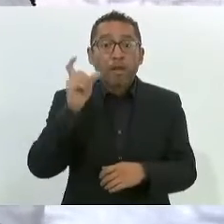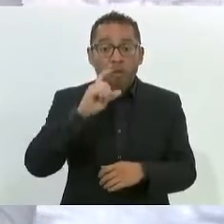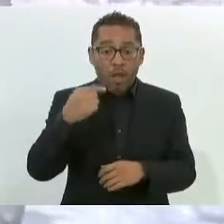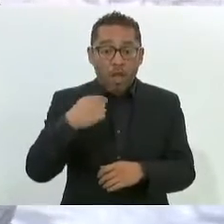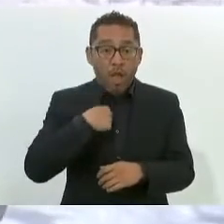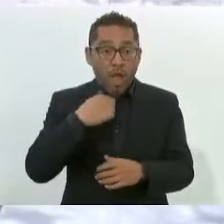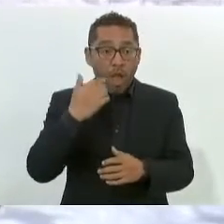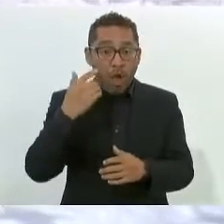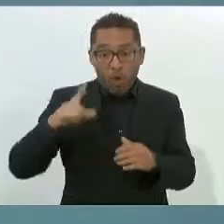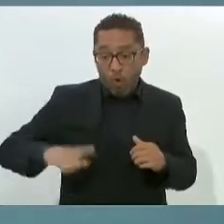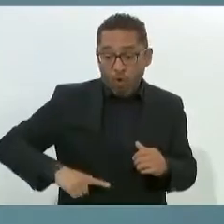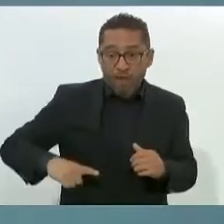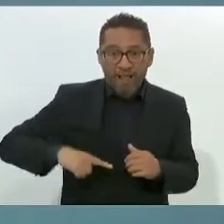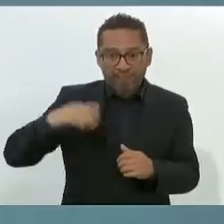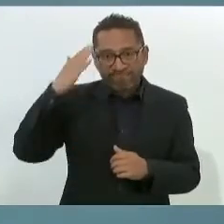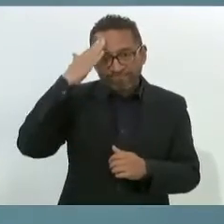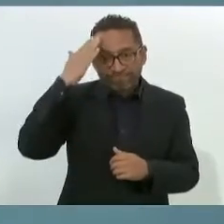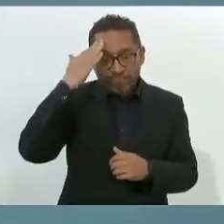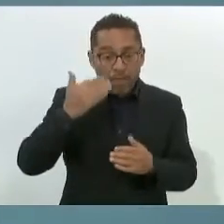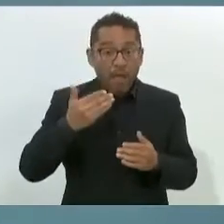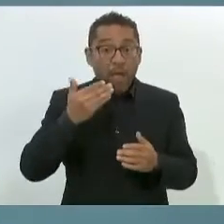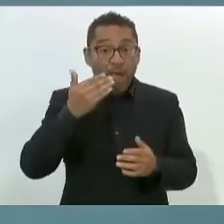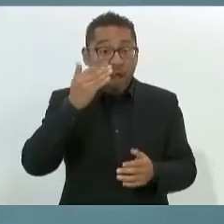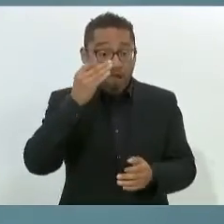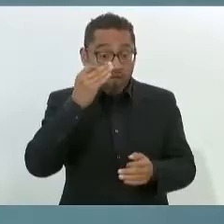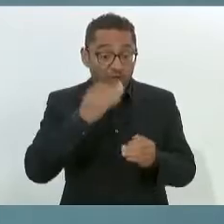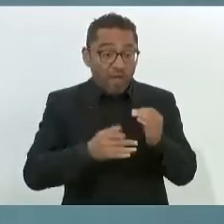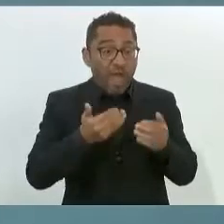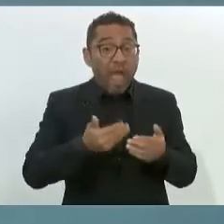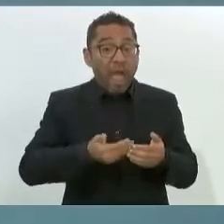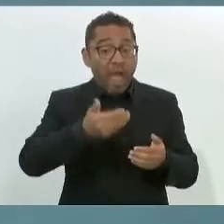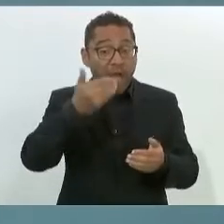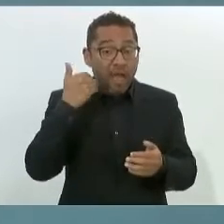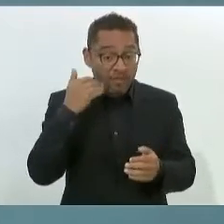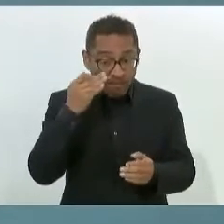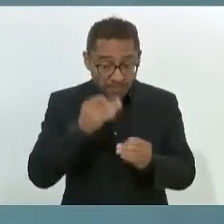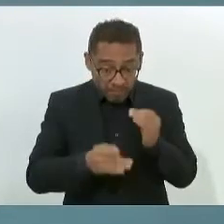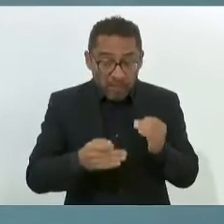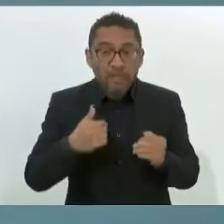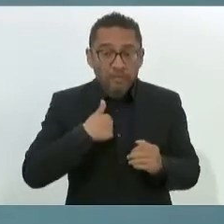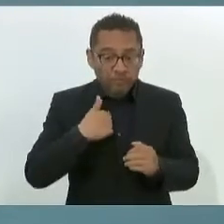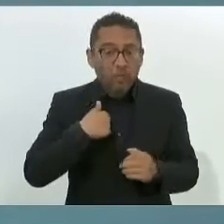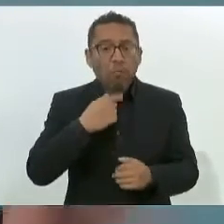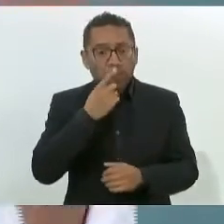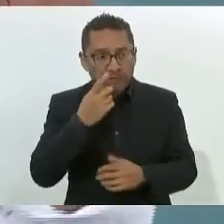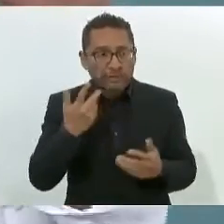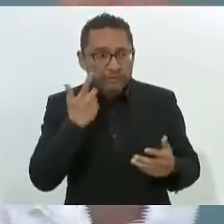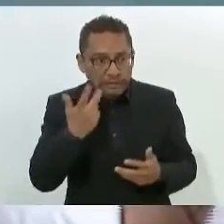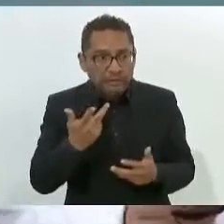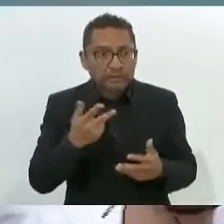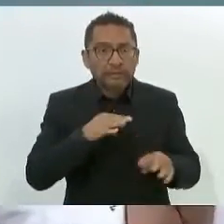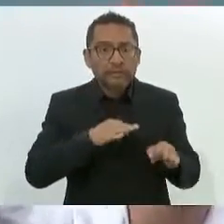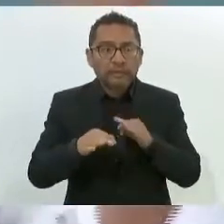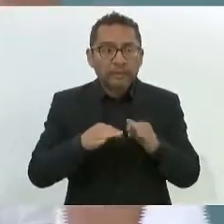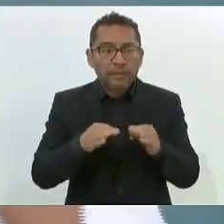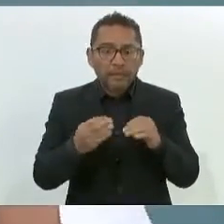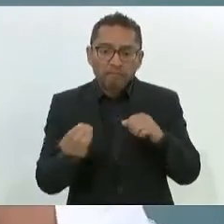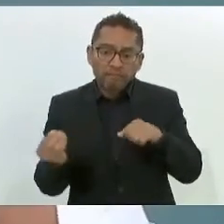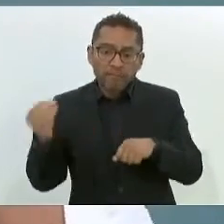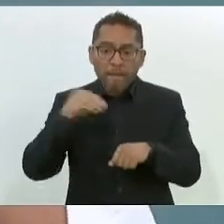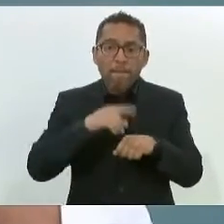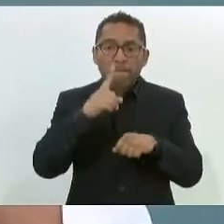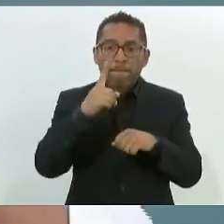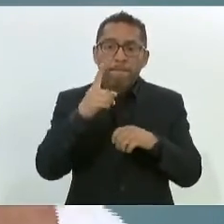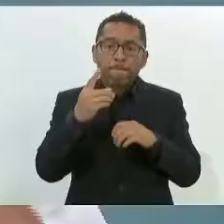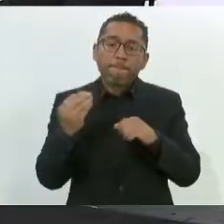administración que yo encabezo, voy a construir el otro cuartel regional aquí en Zamora, otro en La Piedad y uno